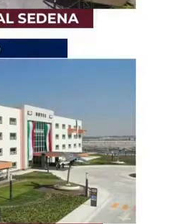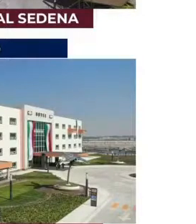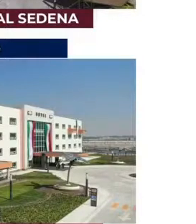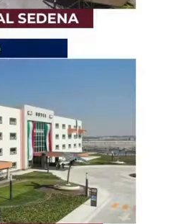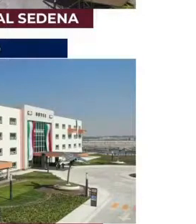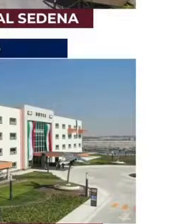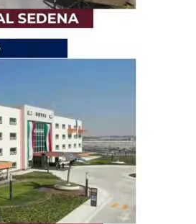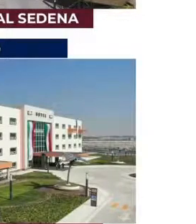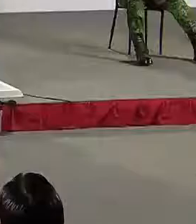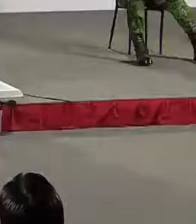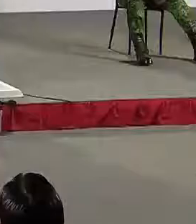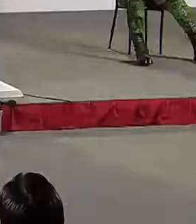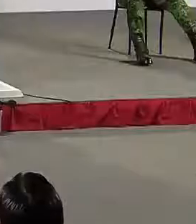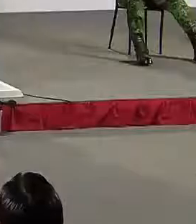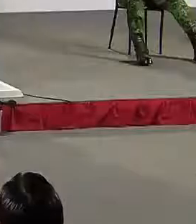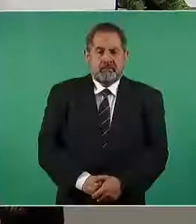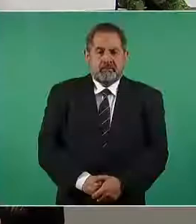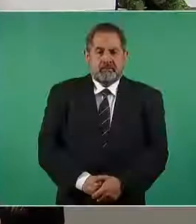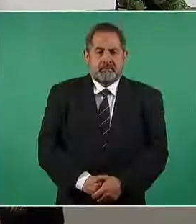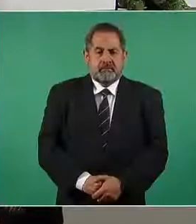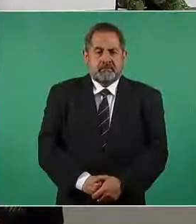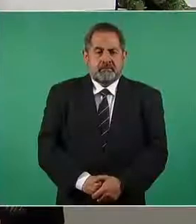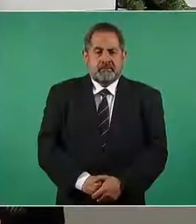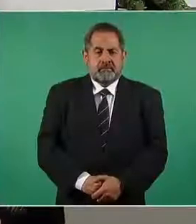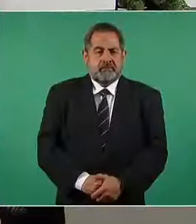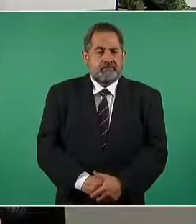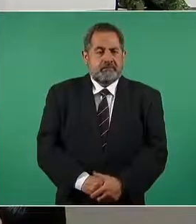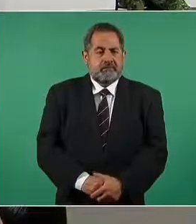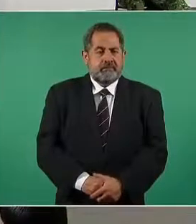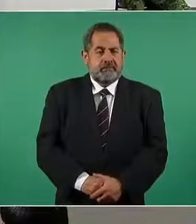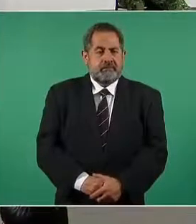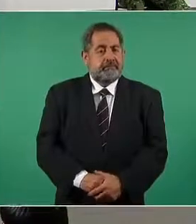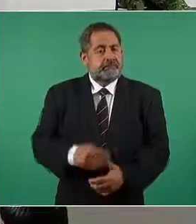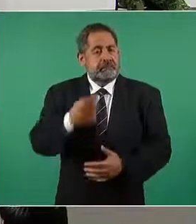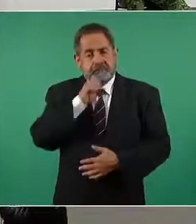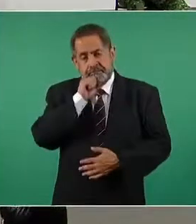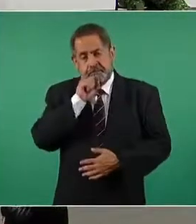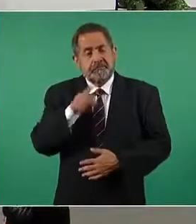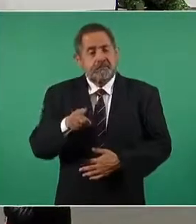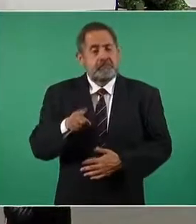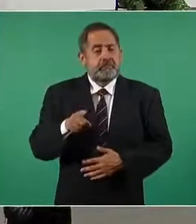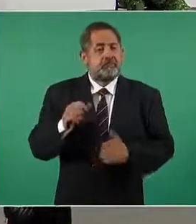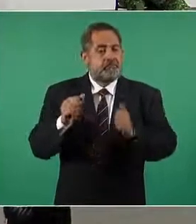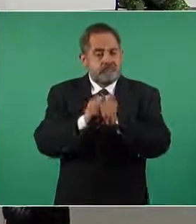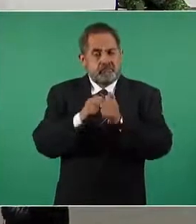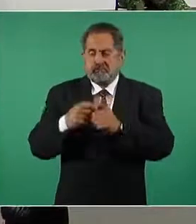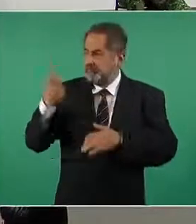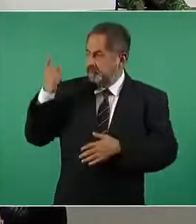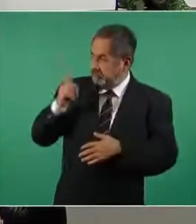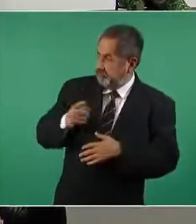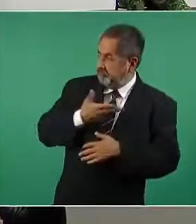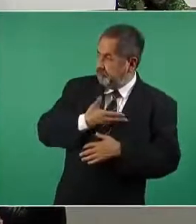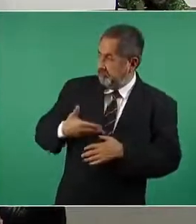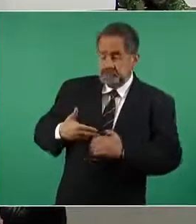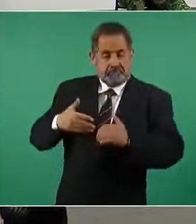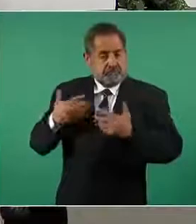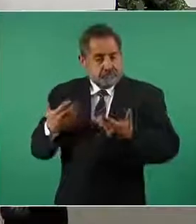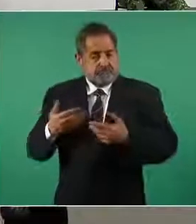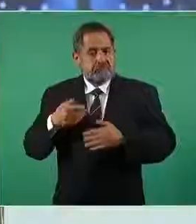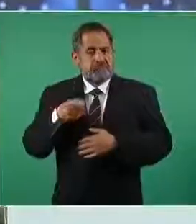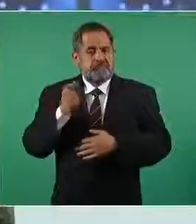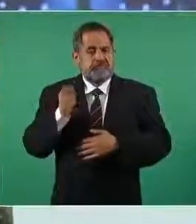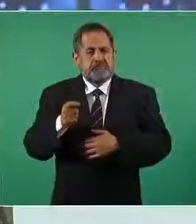un centro histórico cultural del ferrocarril por otra parte también en base a las instrucciones del señor presidente de la república